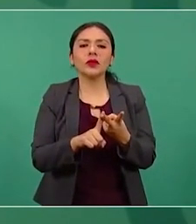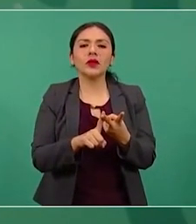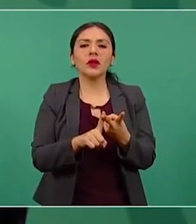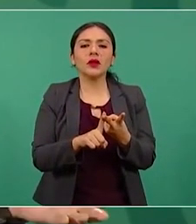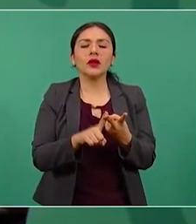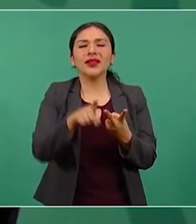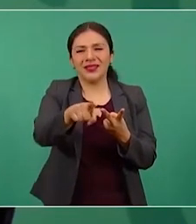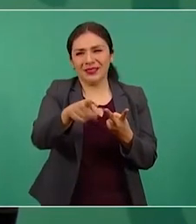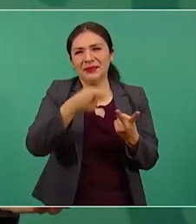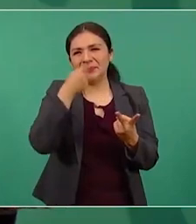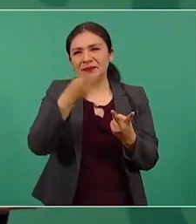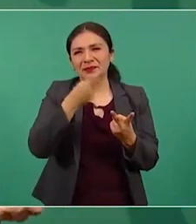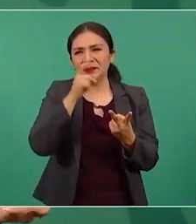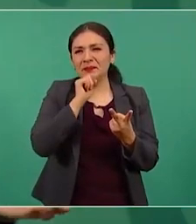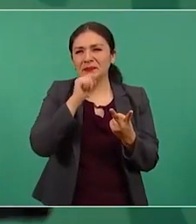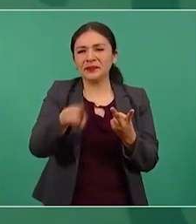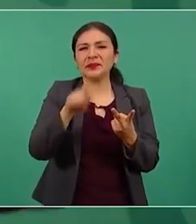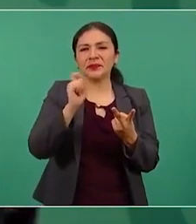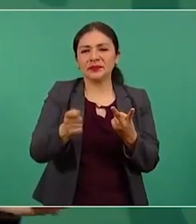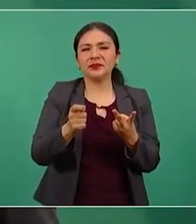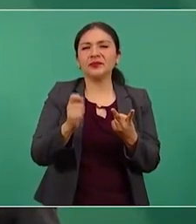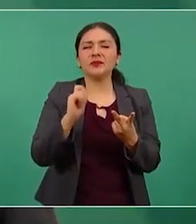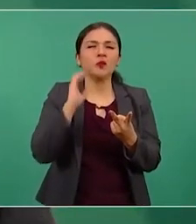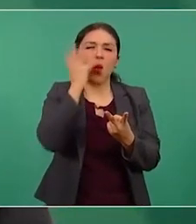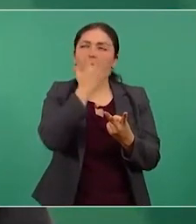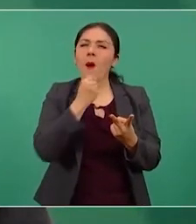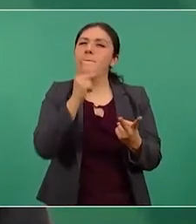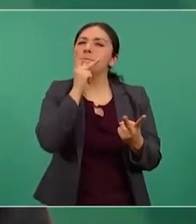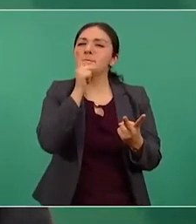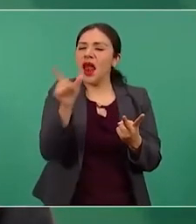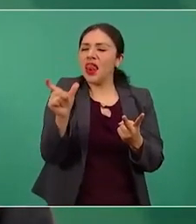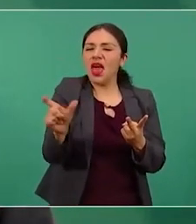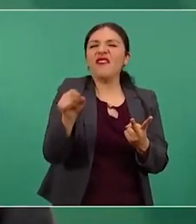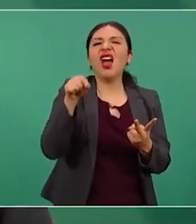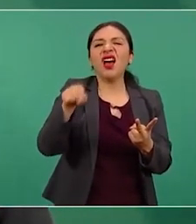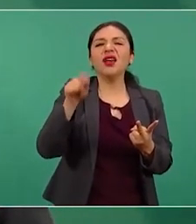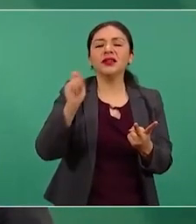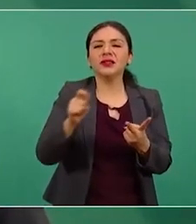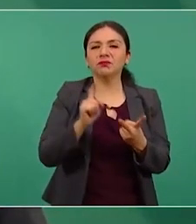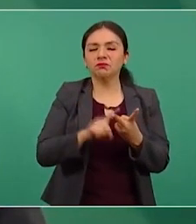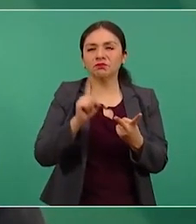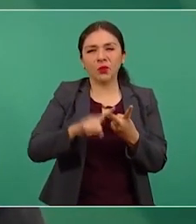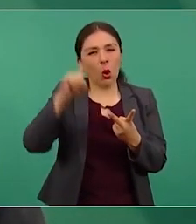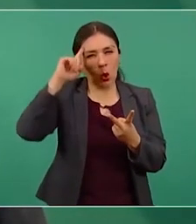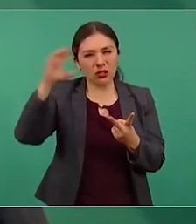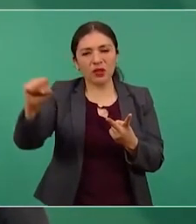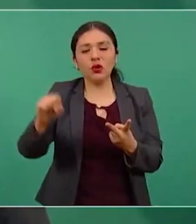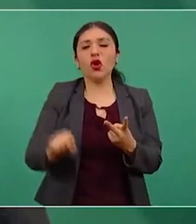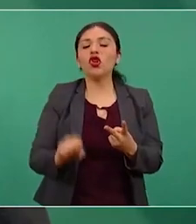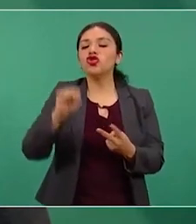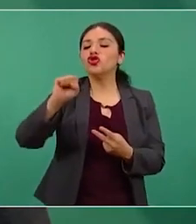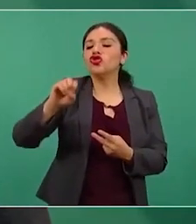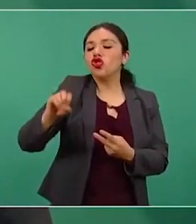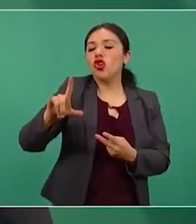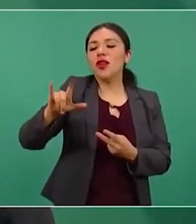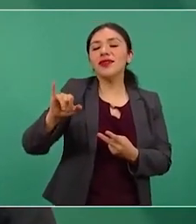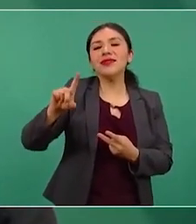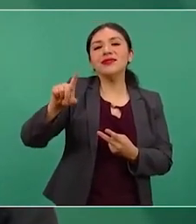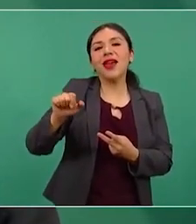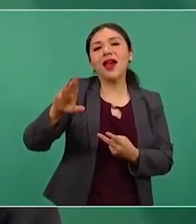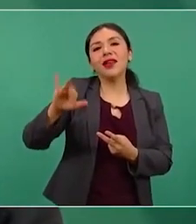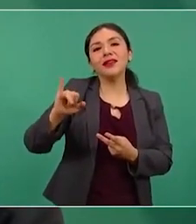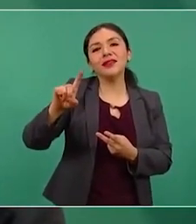La bella palabra, el bello concepto de solidaridad